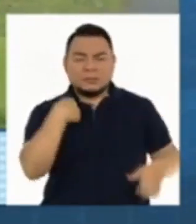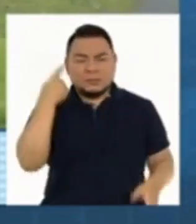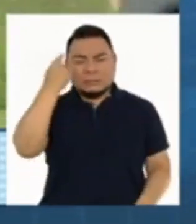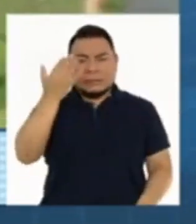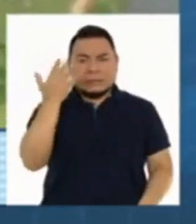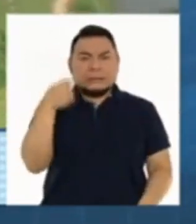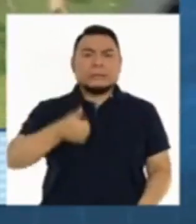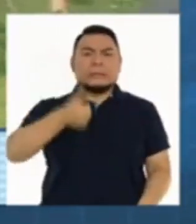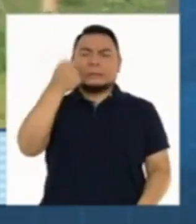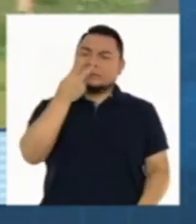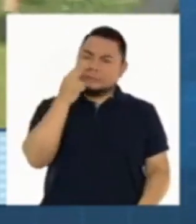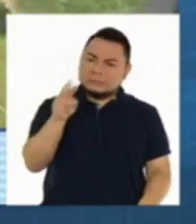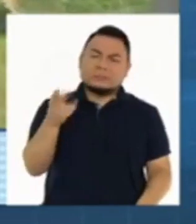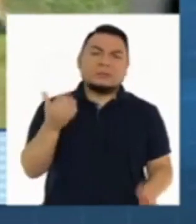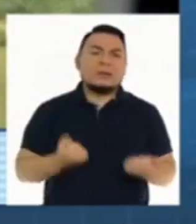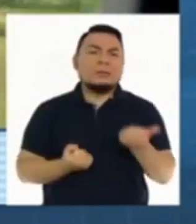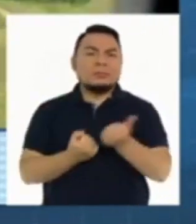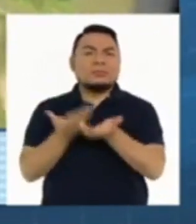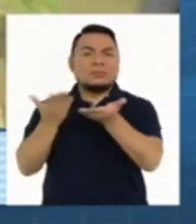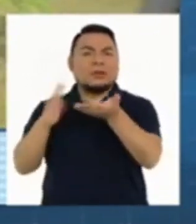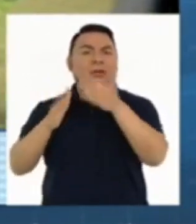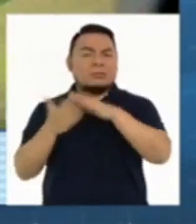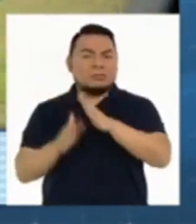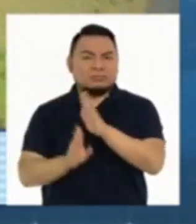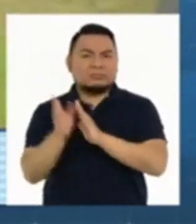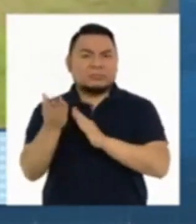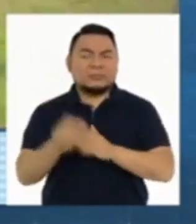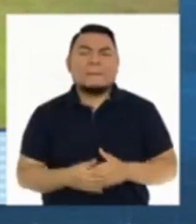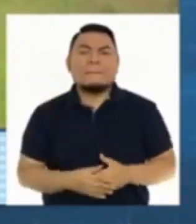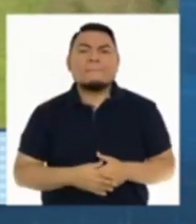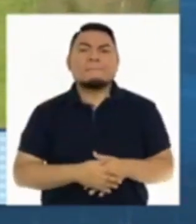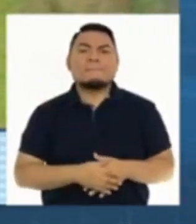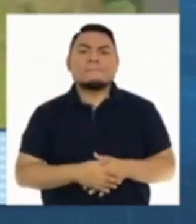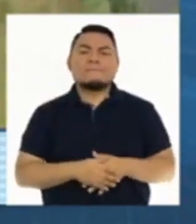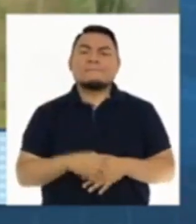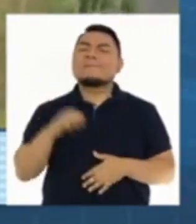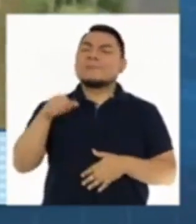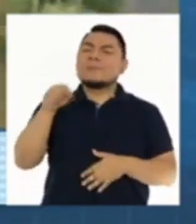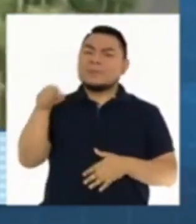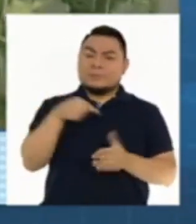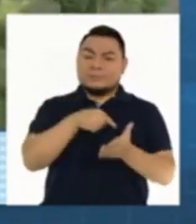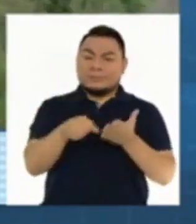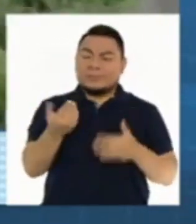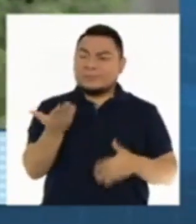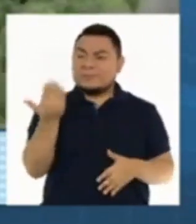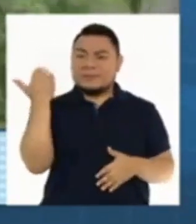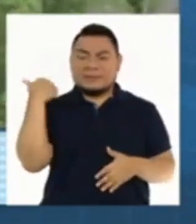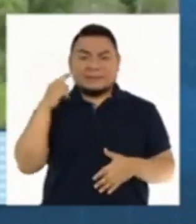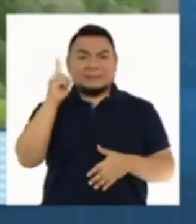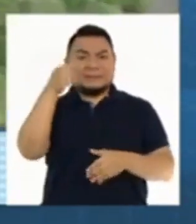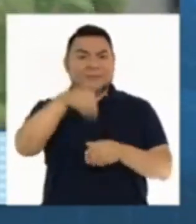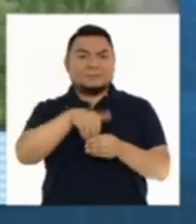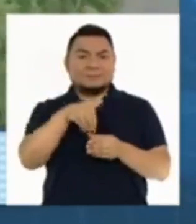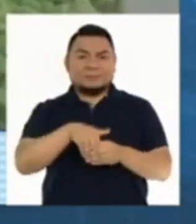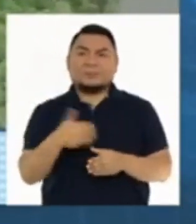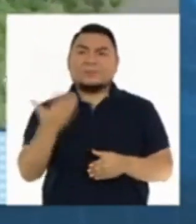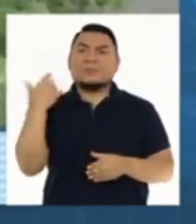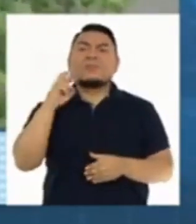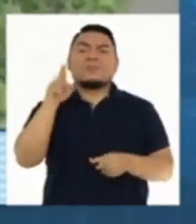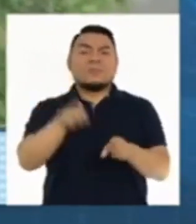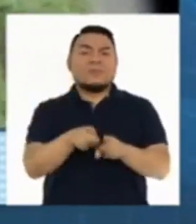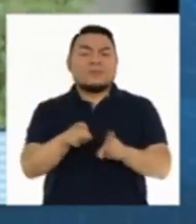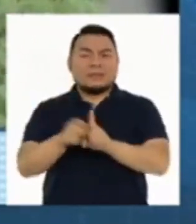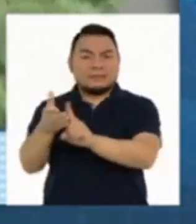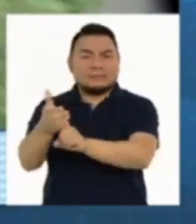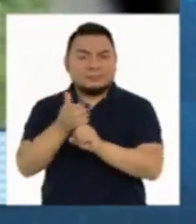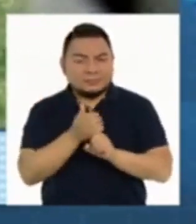a todas las autoridades que estamos en estos momentos. Pero también hace una semana, unos días antes de la primera vuelta se dio un secuestro y